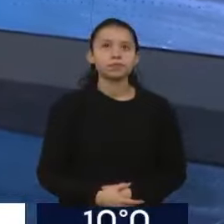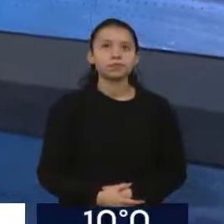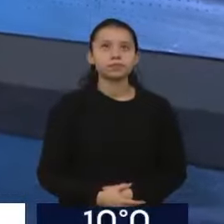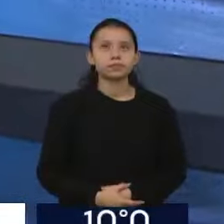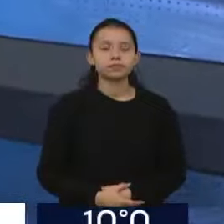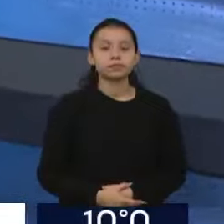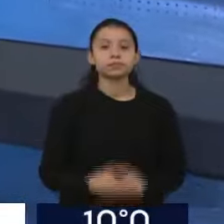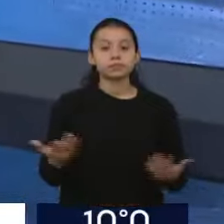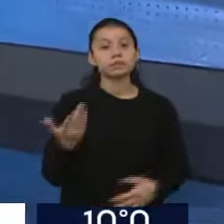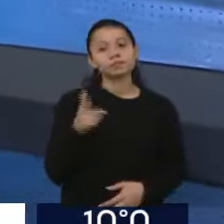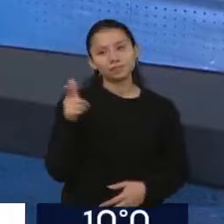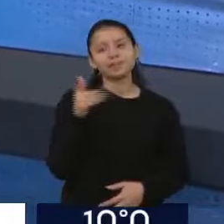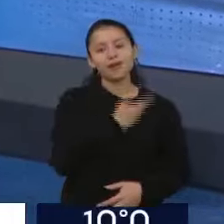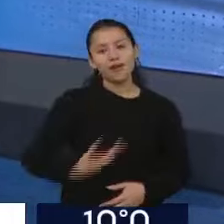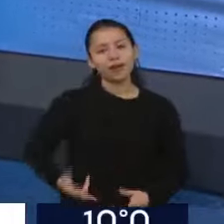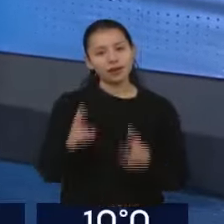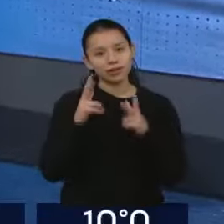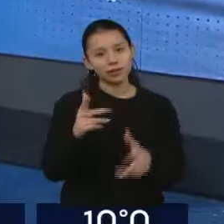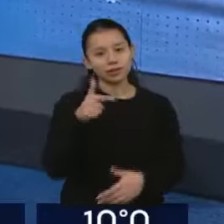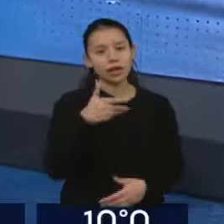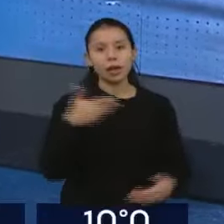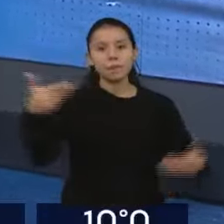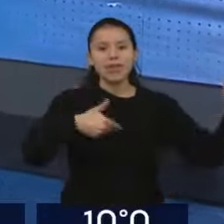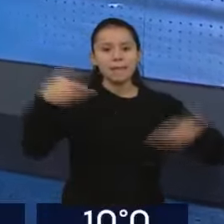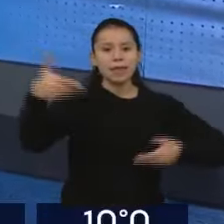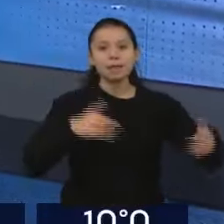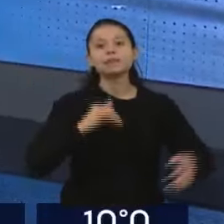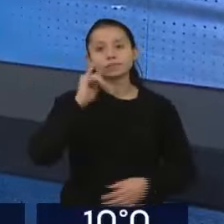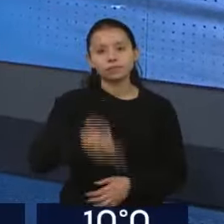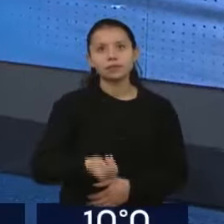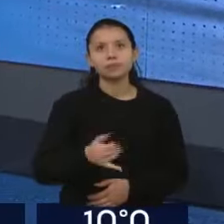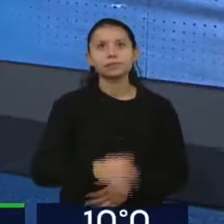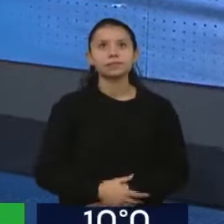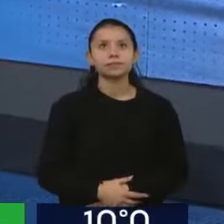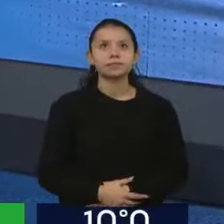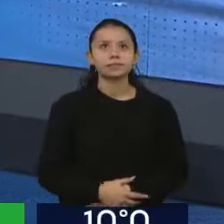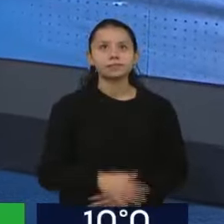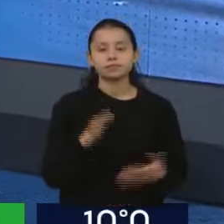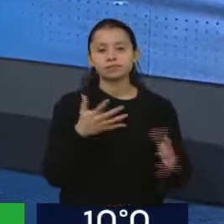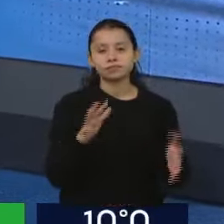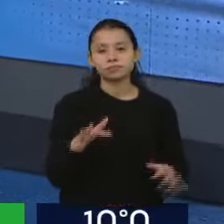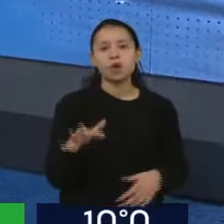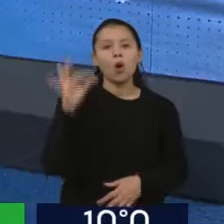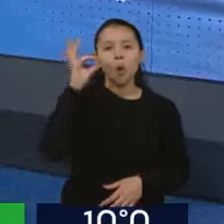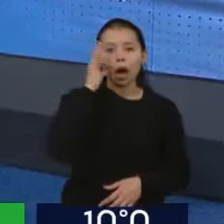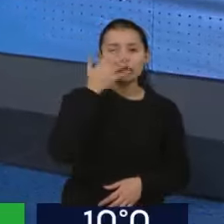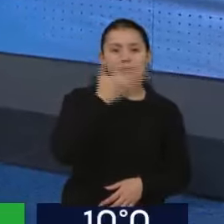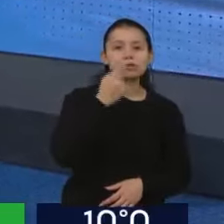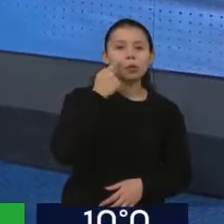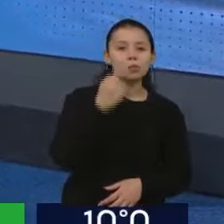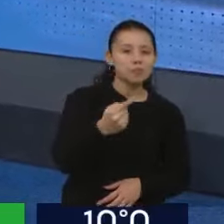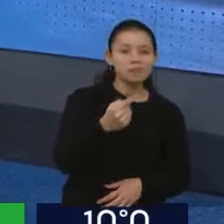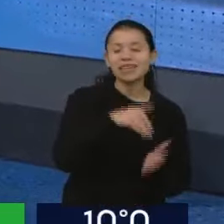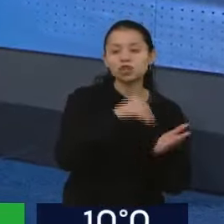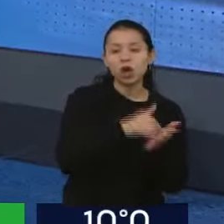incrementó la demanda, es cierto, aquí tenemos un número concreto de 45 millones de metros cúbicos por día a 70 millones